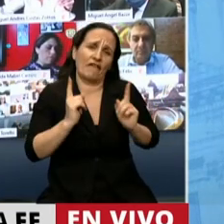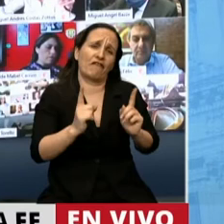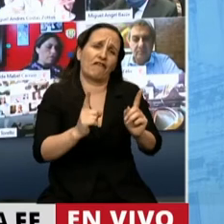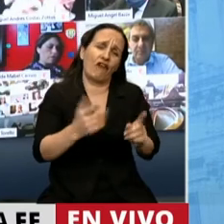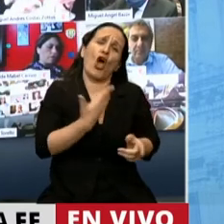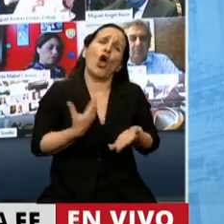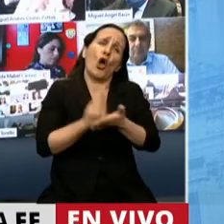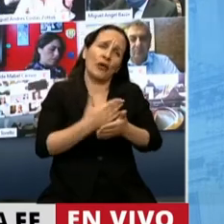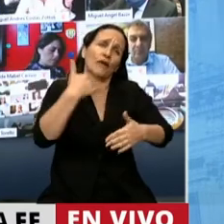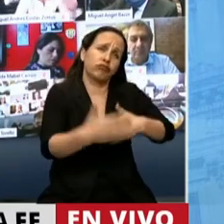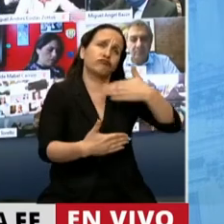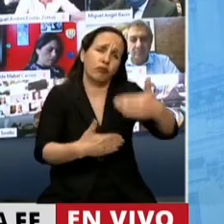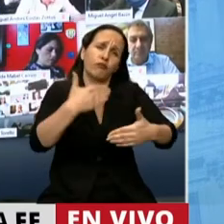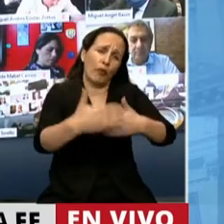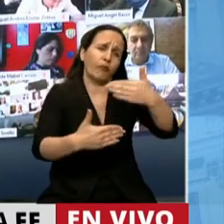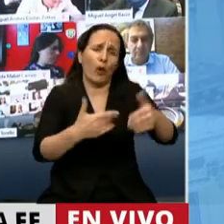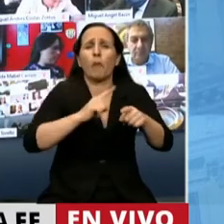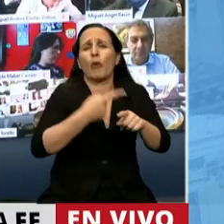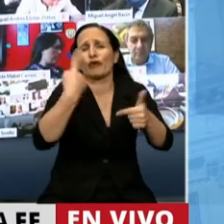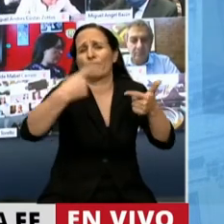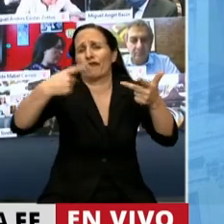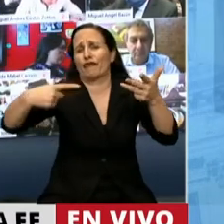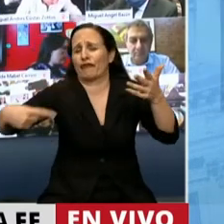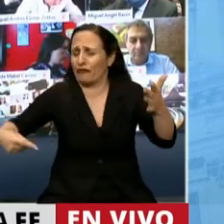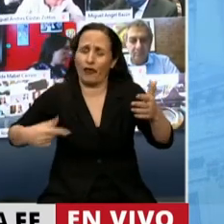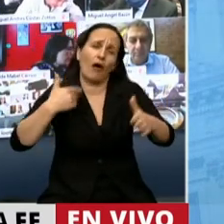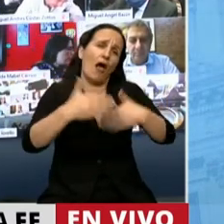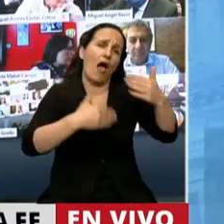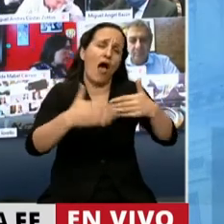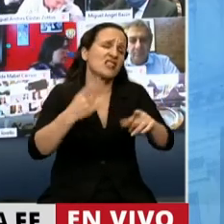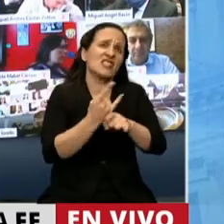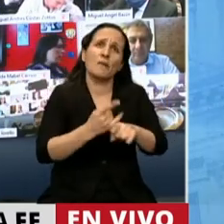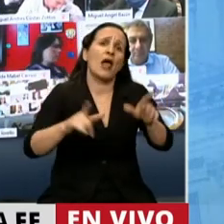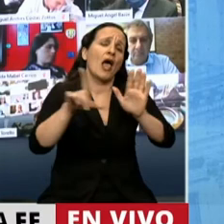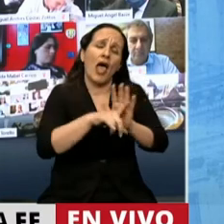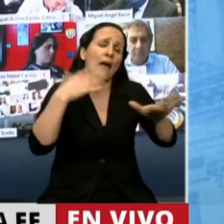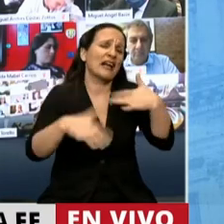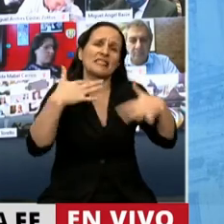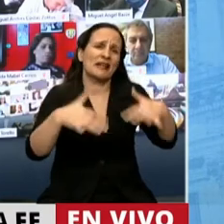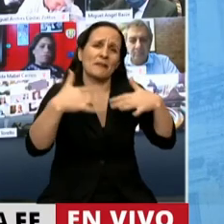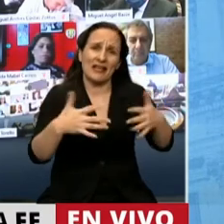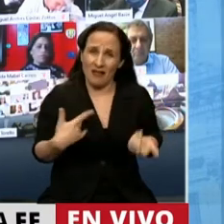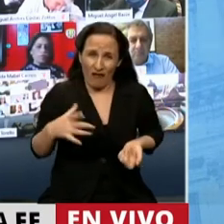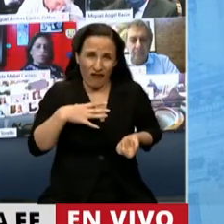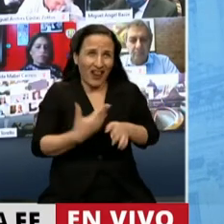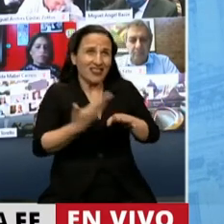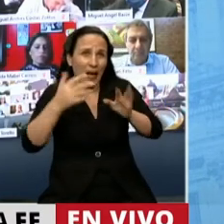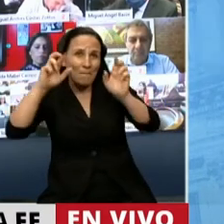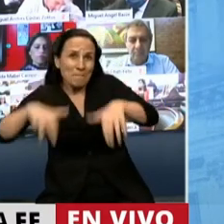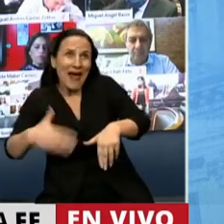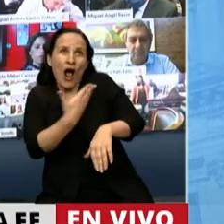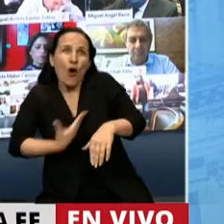todos los gobiernos, de todos los signos políticos. Y no somos capaces de estructurar una política de desarrollo